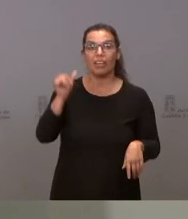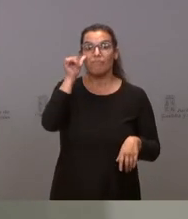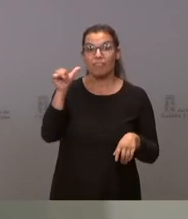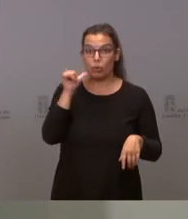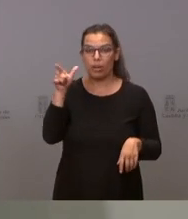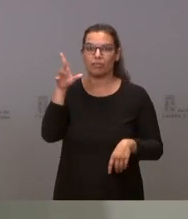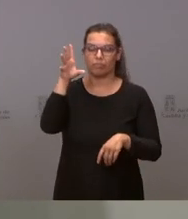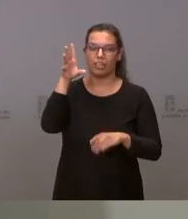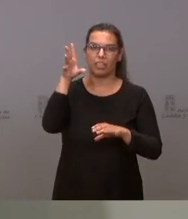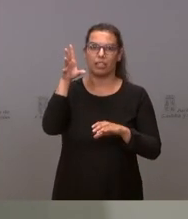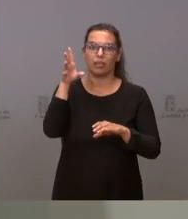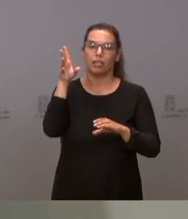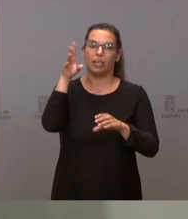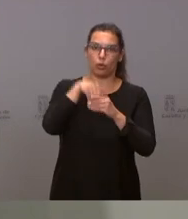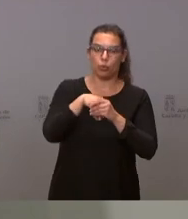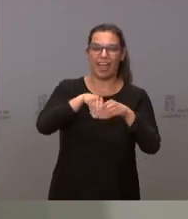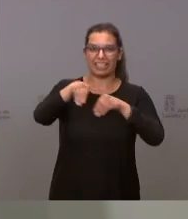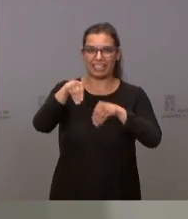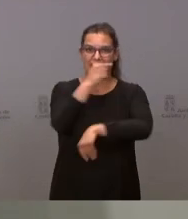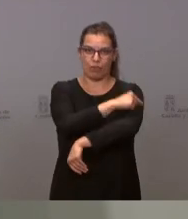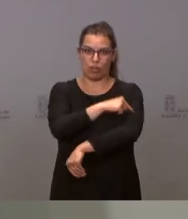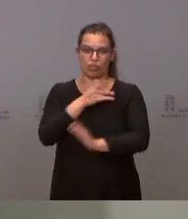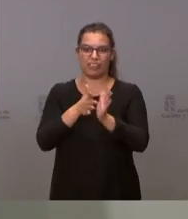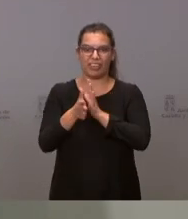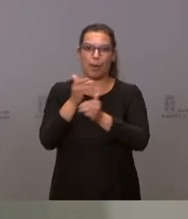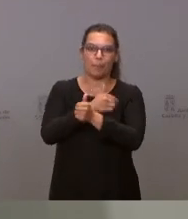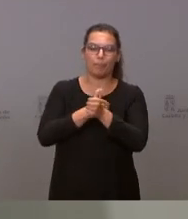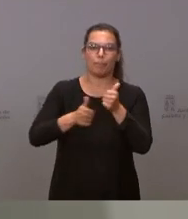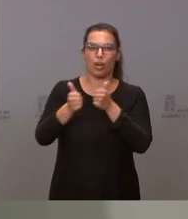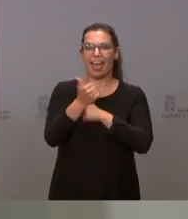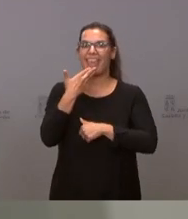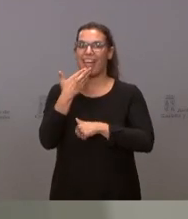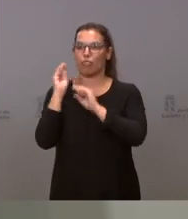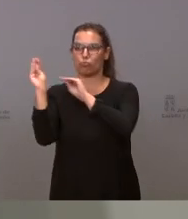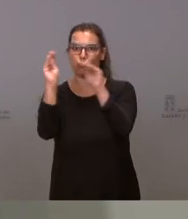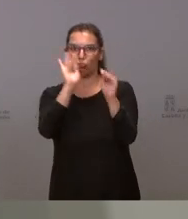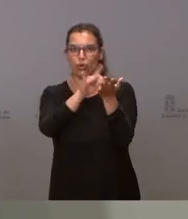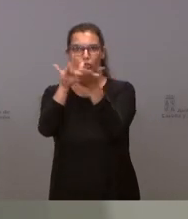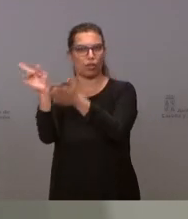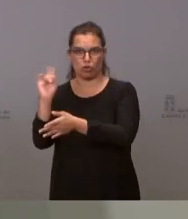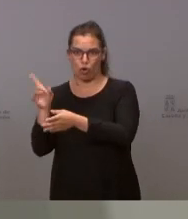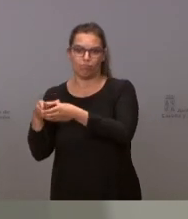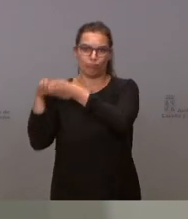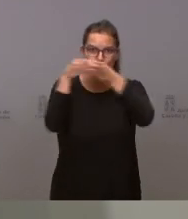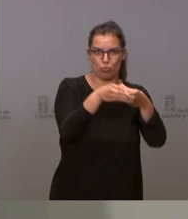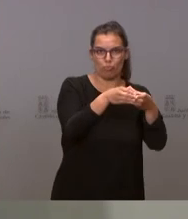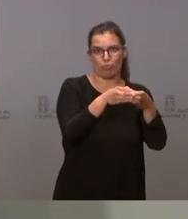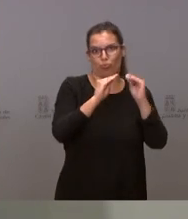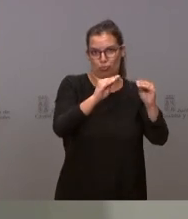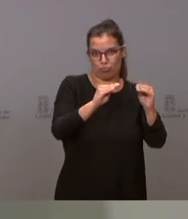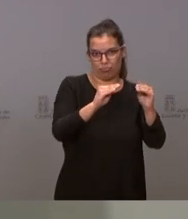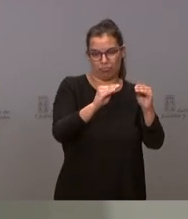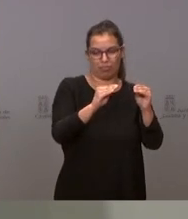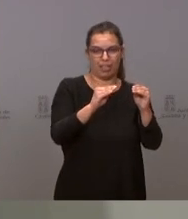vacunación en la séptima estrategia ya figuran por tanto no se vacunan con su grupo de edad se vacunan como grupo de riesgo propio. No,